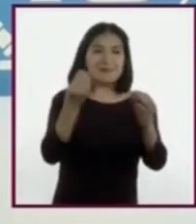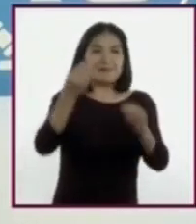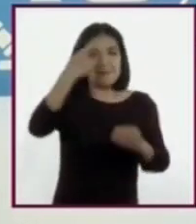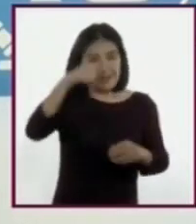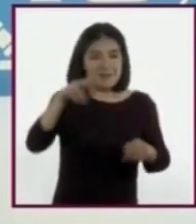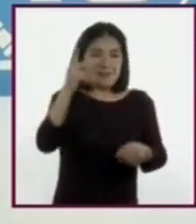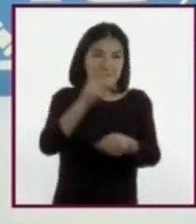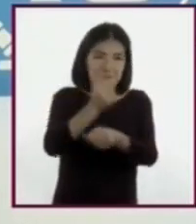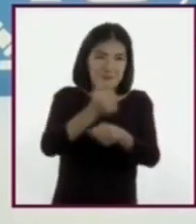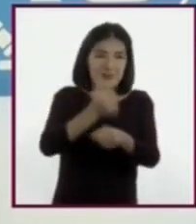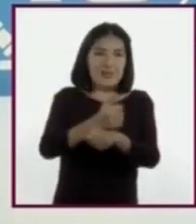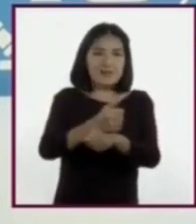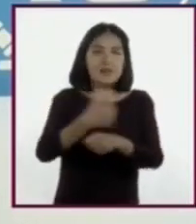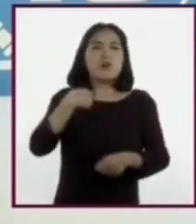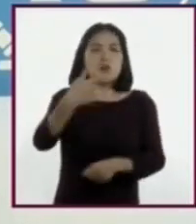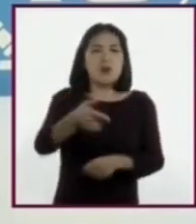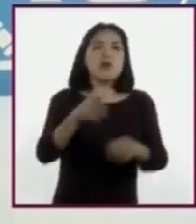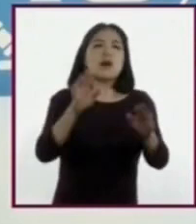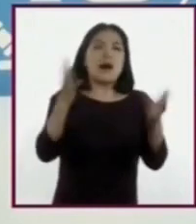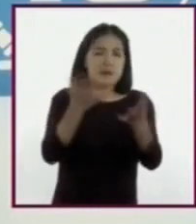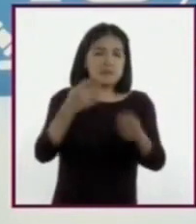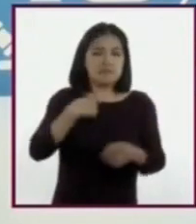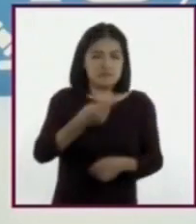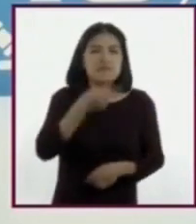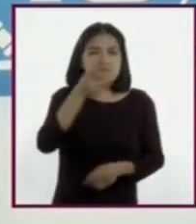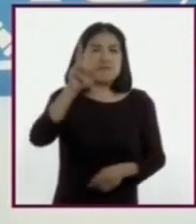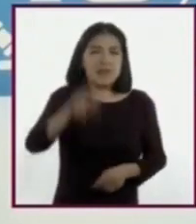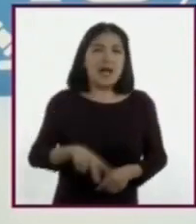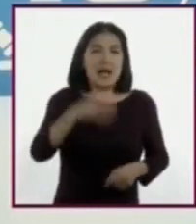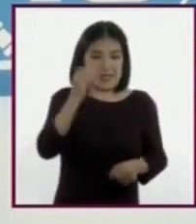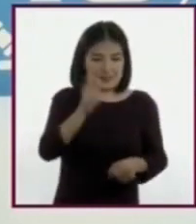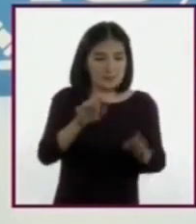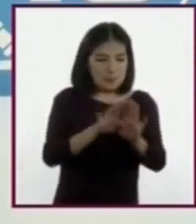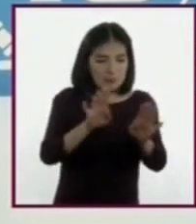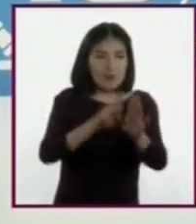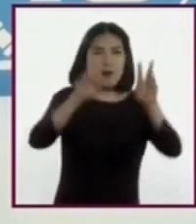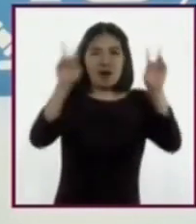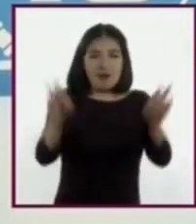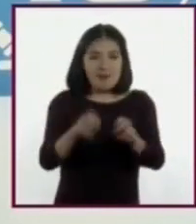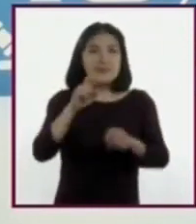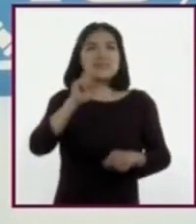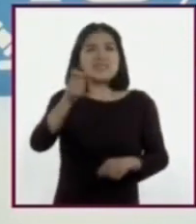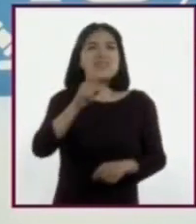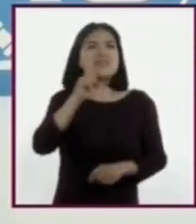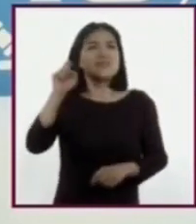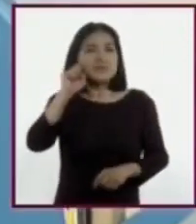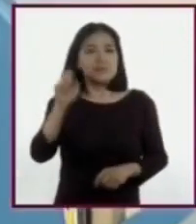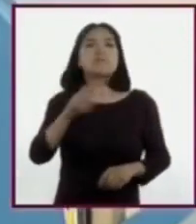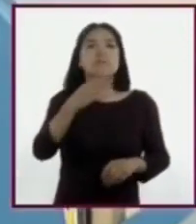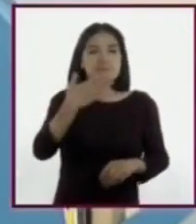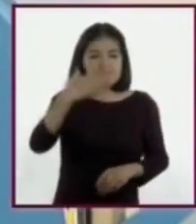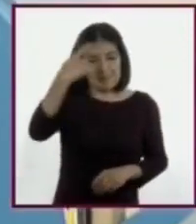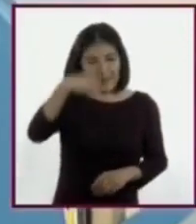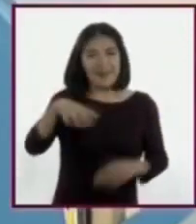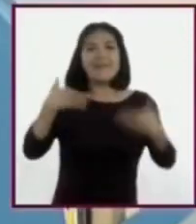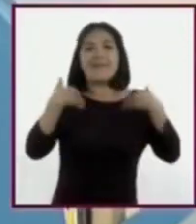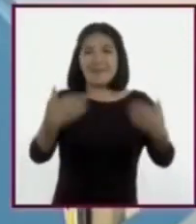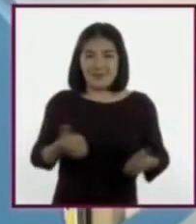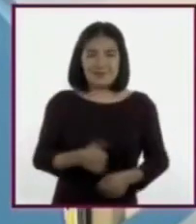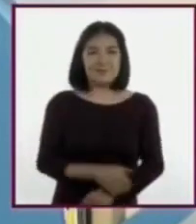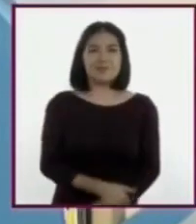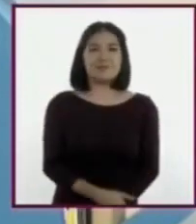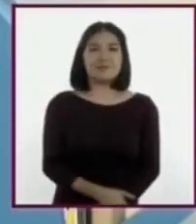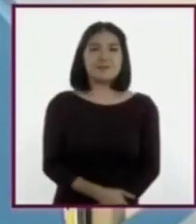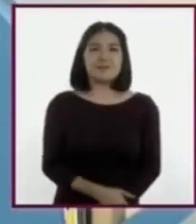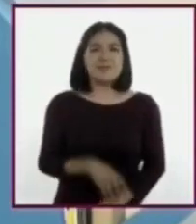les aseguro que los aspectos que abordaremos les brindarán un nuevo enfoque a los conocimientos que ya tienen. Vamos a hablar